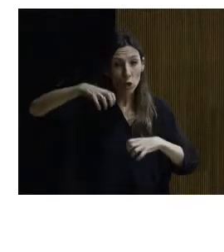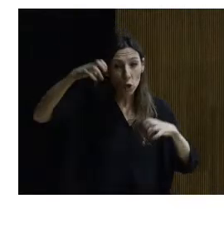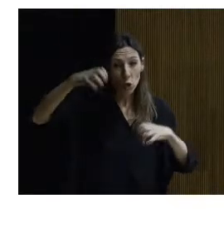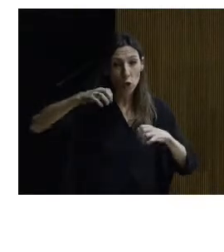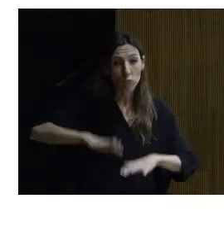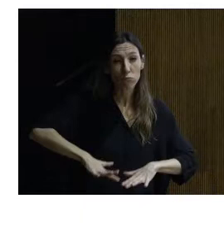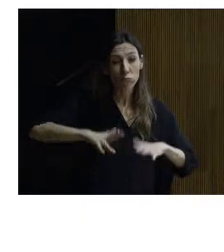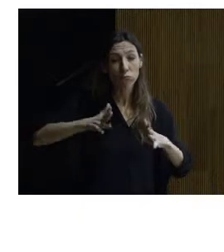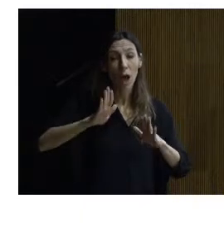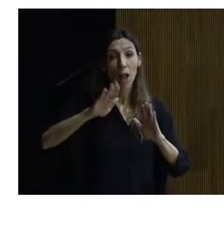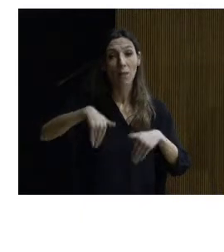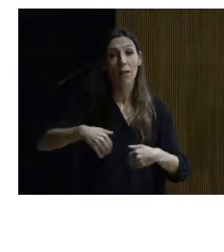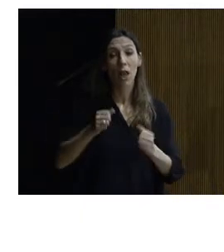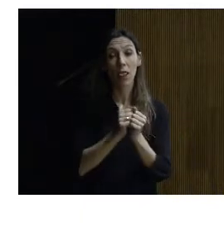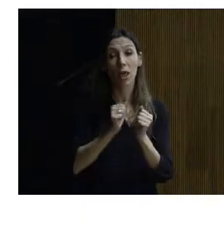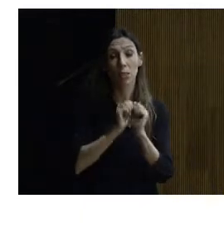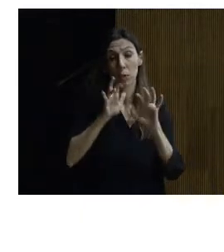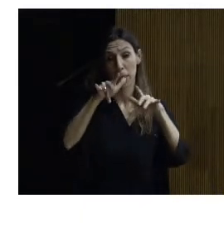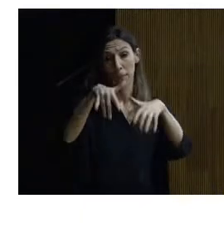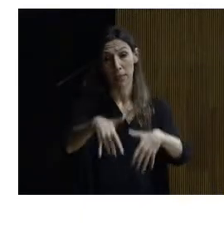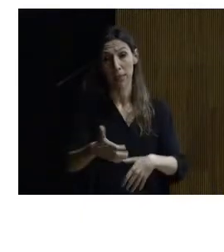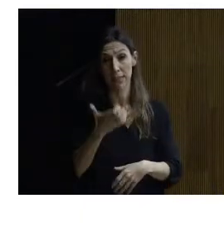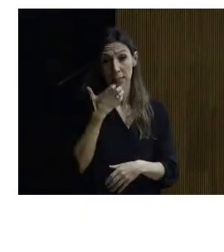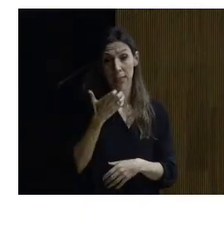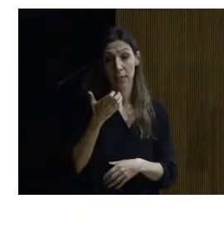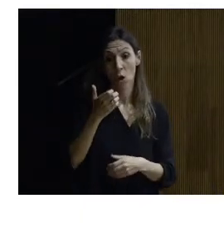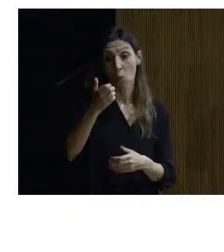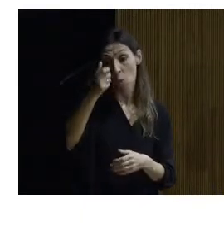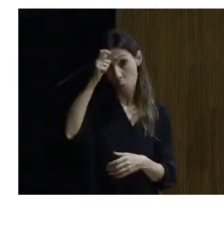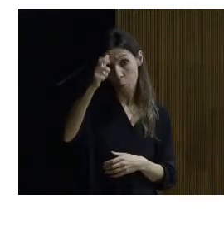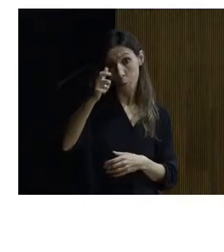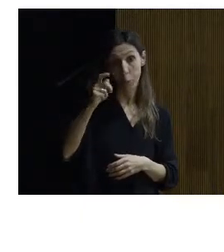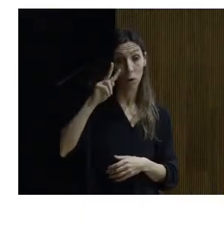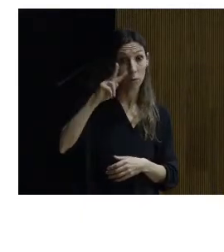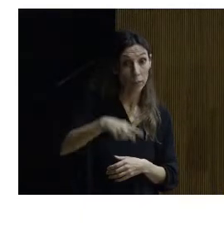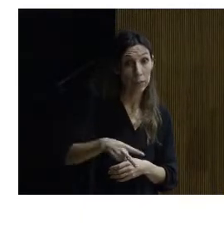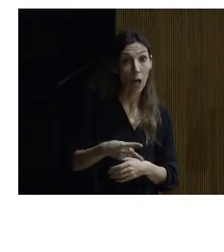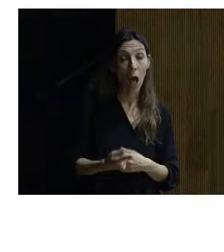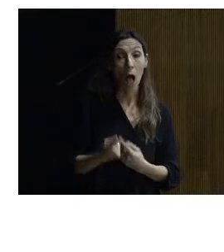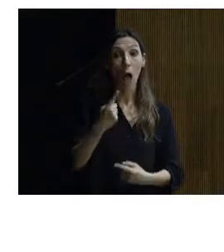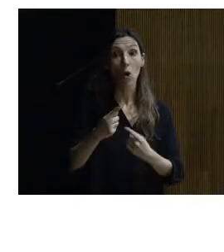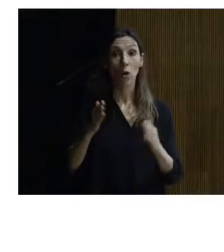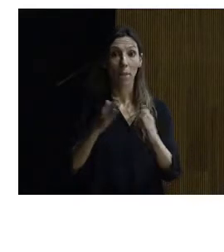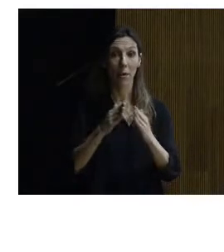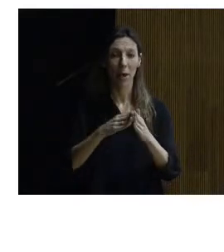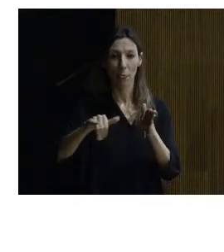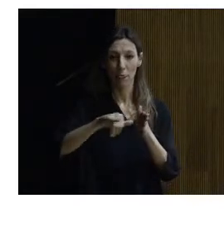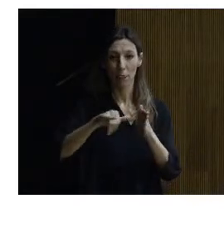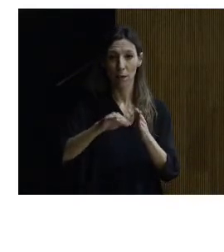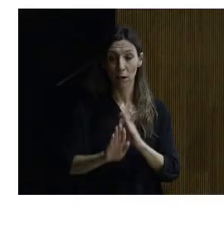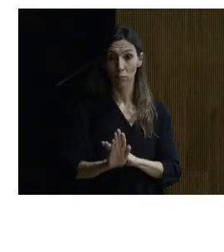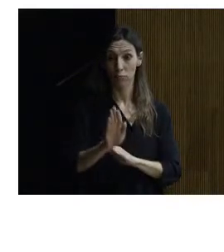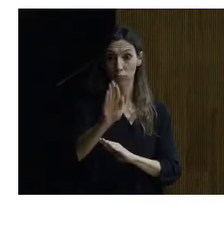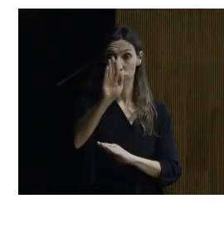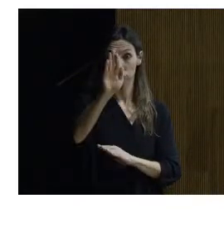estos desprendimientos si visitáis el pueblo la verdad es que hay viviendas justo en la vertical ¿no? de esos de esos muros